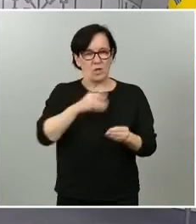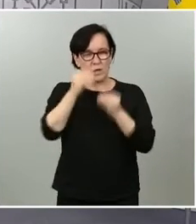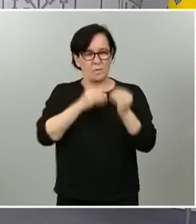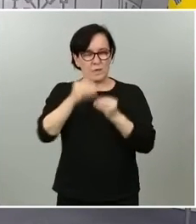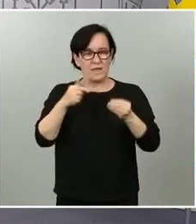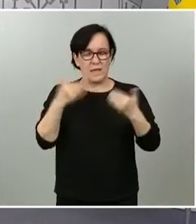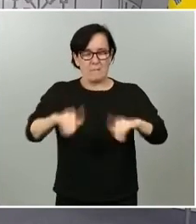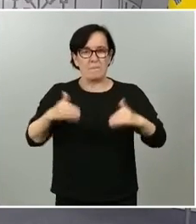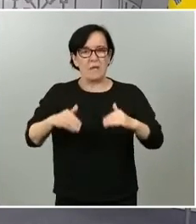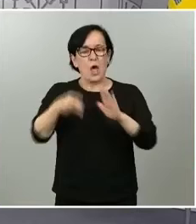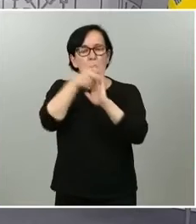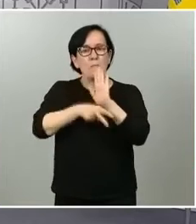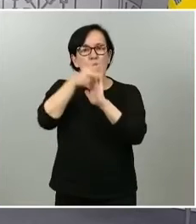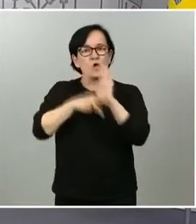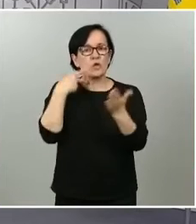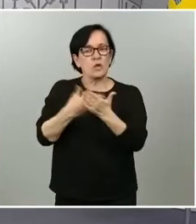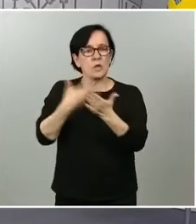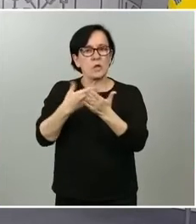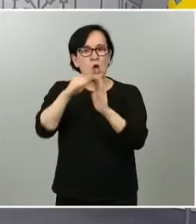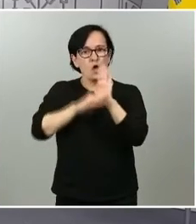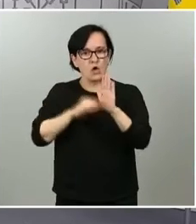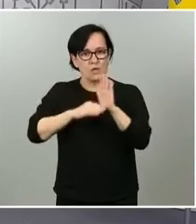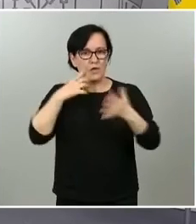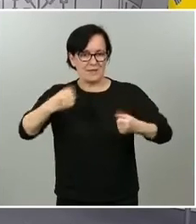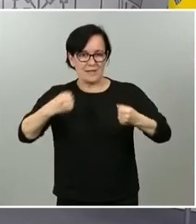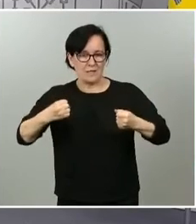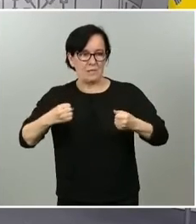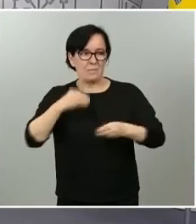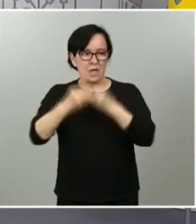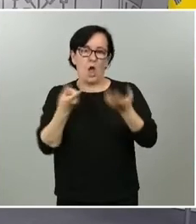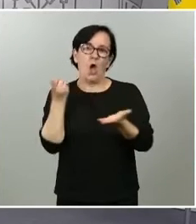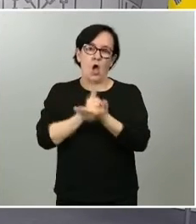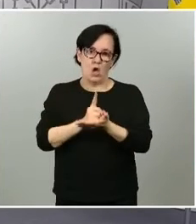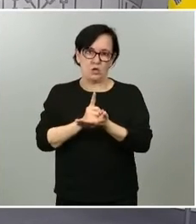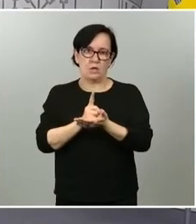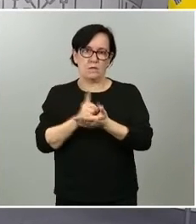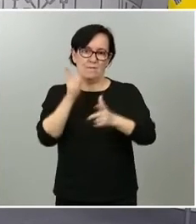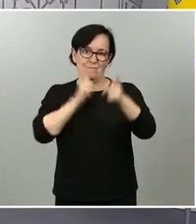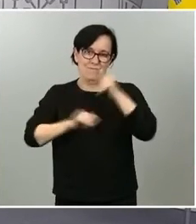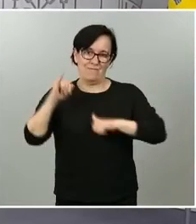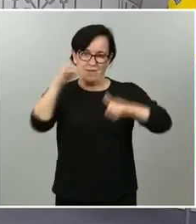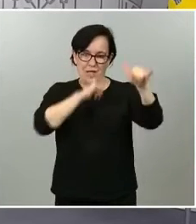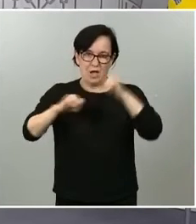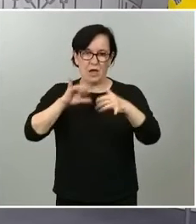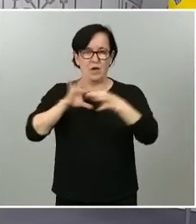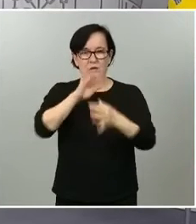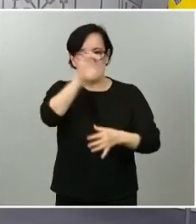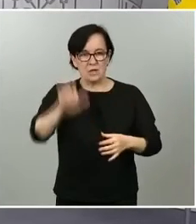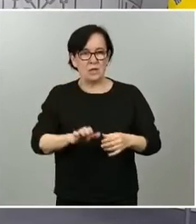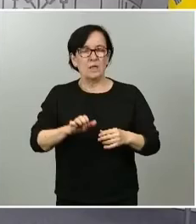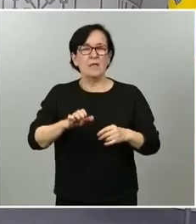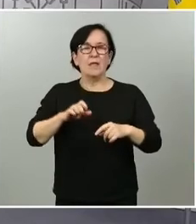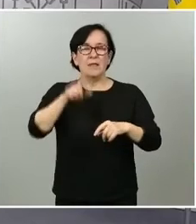los protocolos que garanticen las condiciones sanitarias para reanudar los vuelos en la Unión. El ministro Ávalos dijo en este